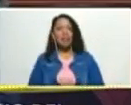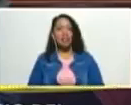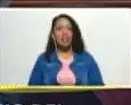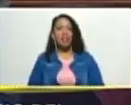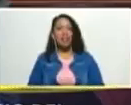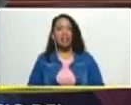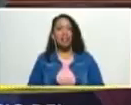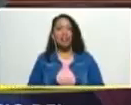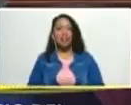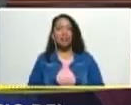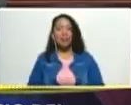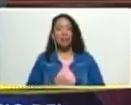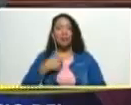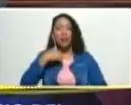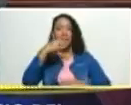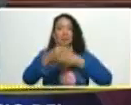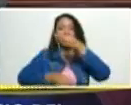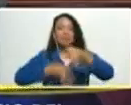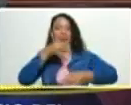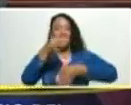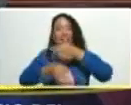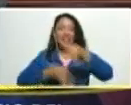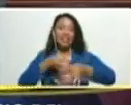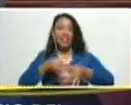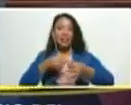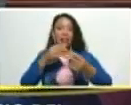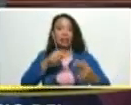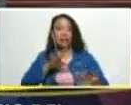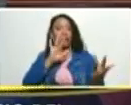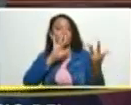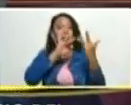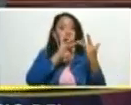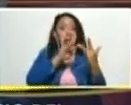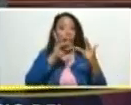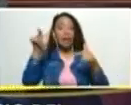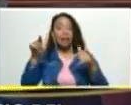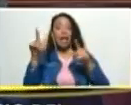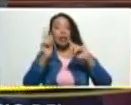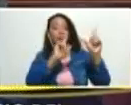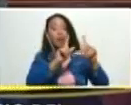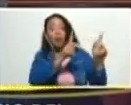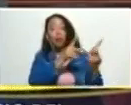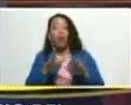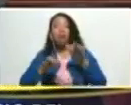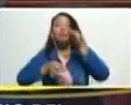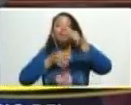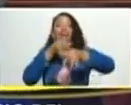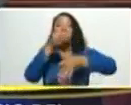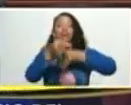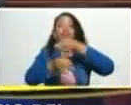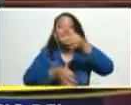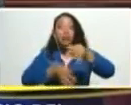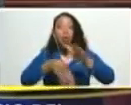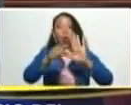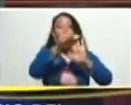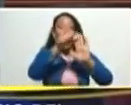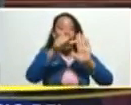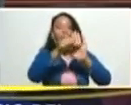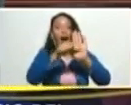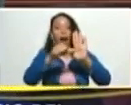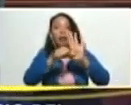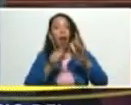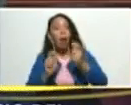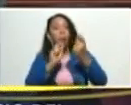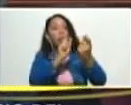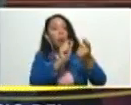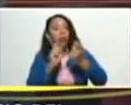ahí le explicábamos a los que se sintonizaban en el programa de televisión le explicábamos los artículos que se iban a debatir